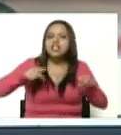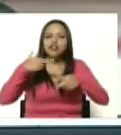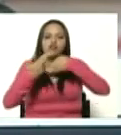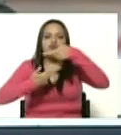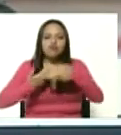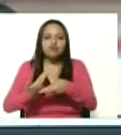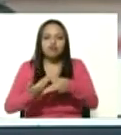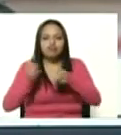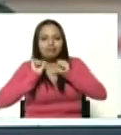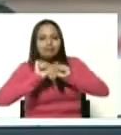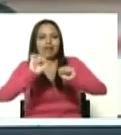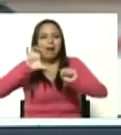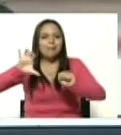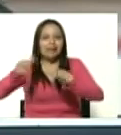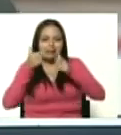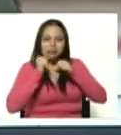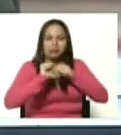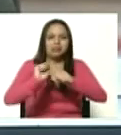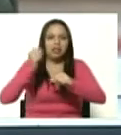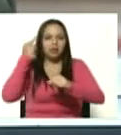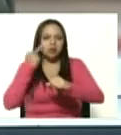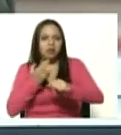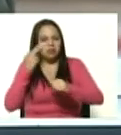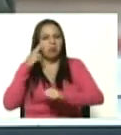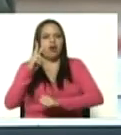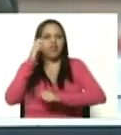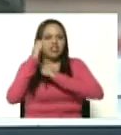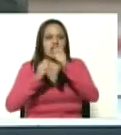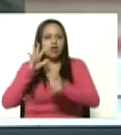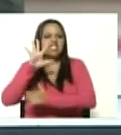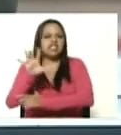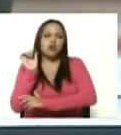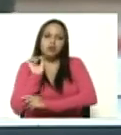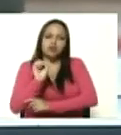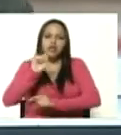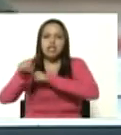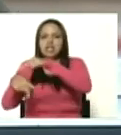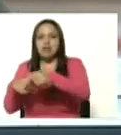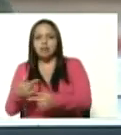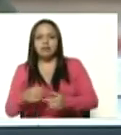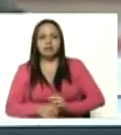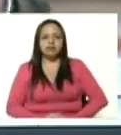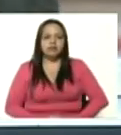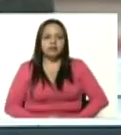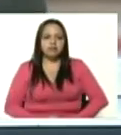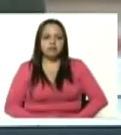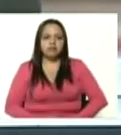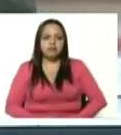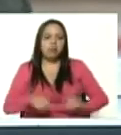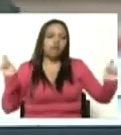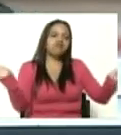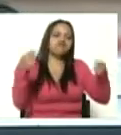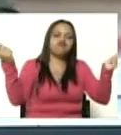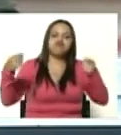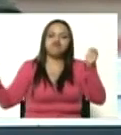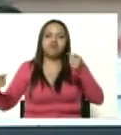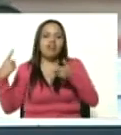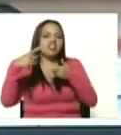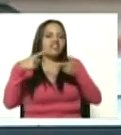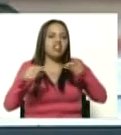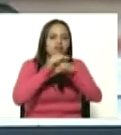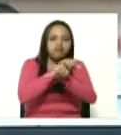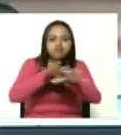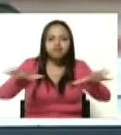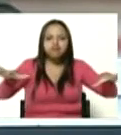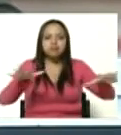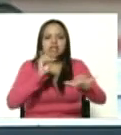antibolivariana vamos a ver este video cinco minuticos y luego vamos a reproducirlo en todas las redes sociales de cada uno de